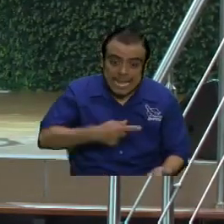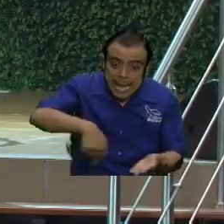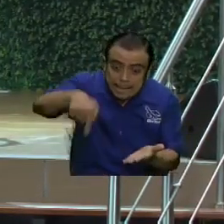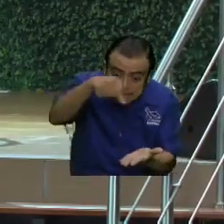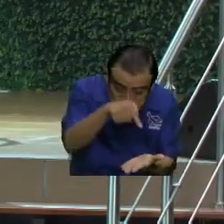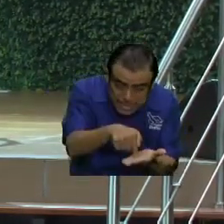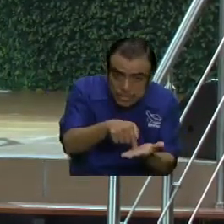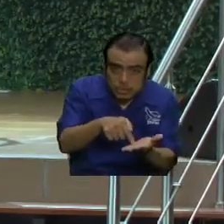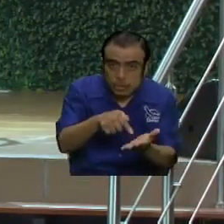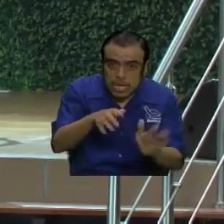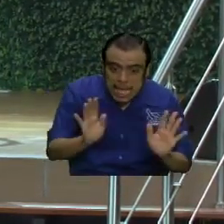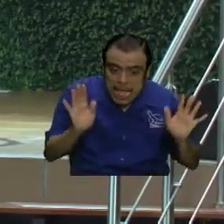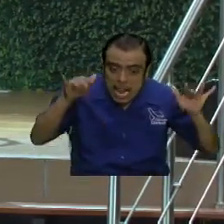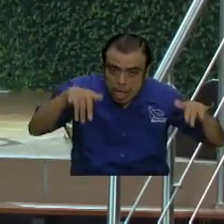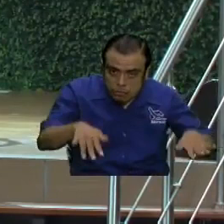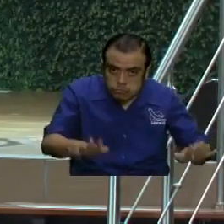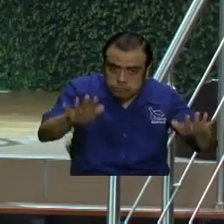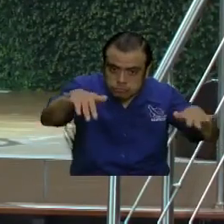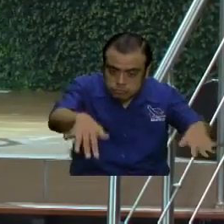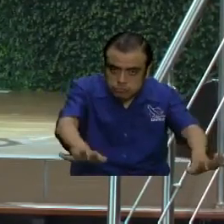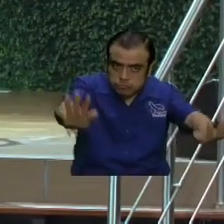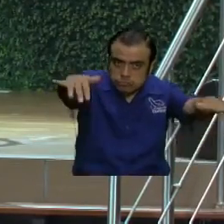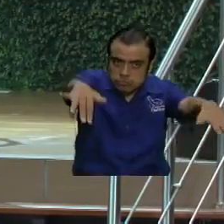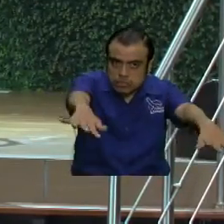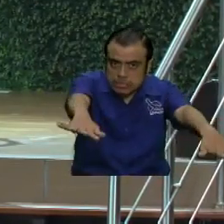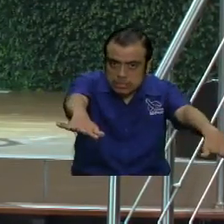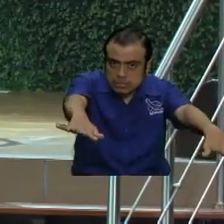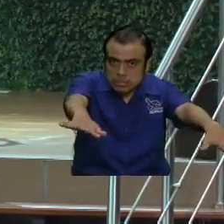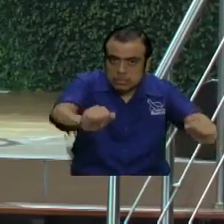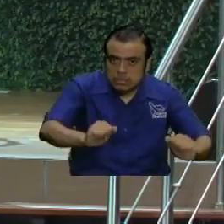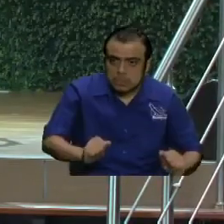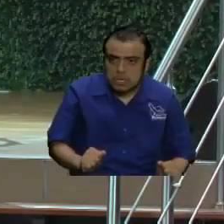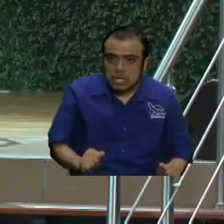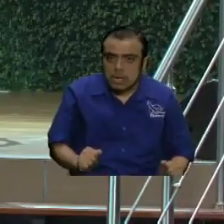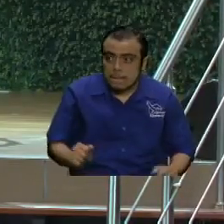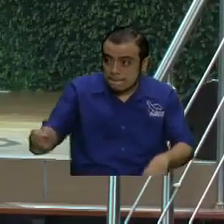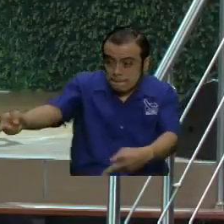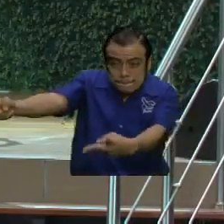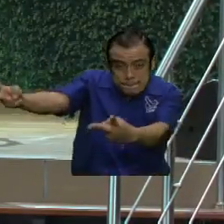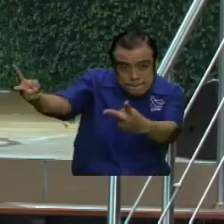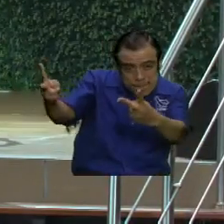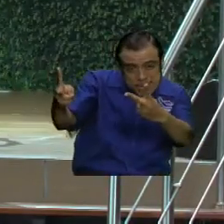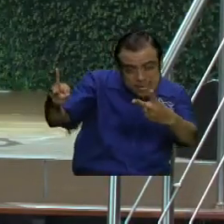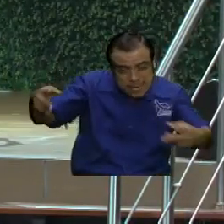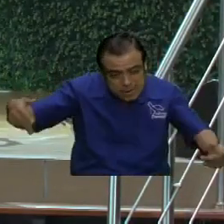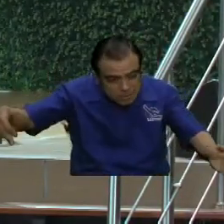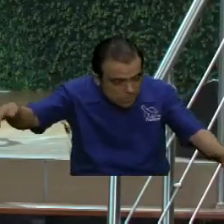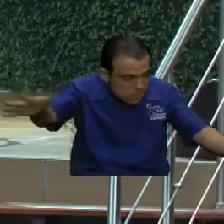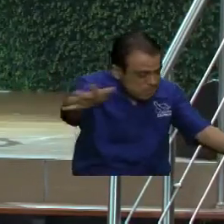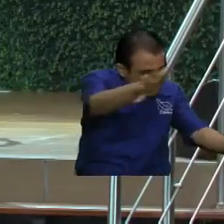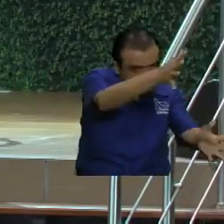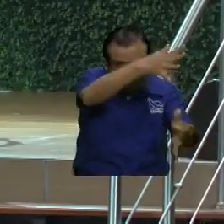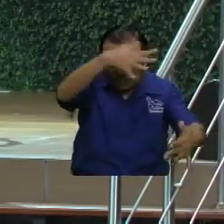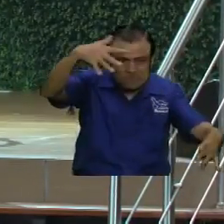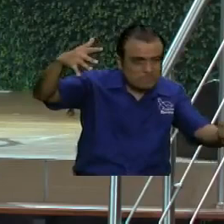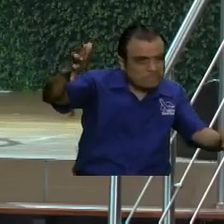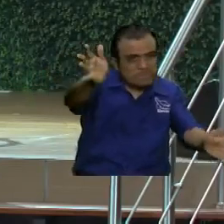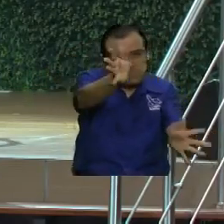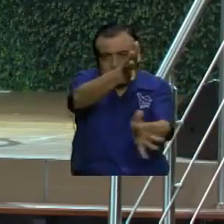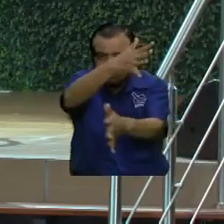la barca, en medio de la mar, han surgido vientos contrarios